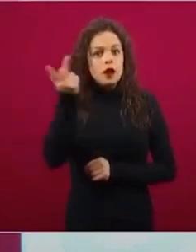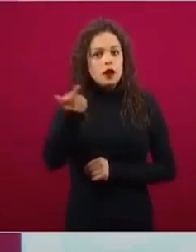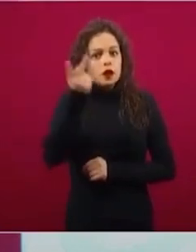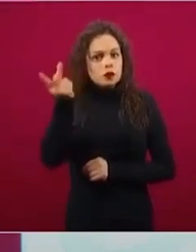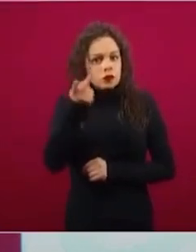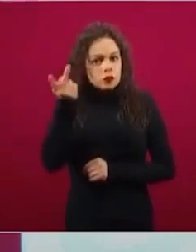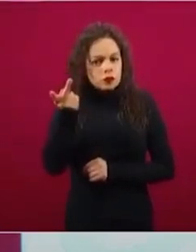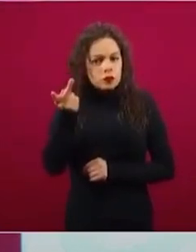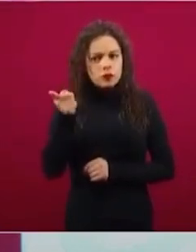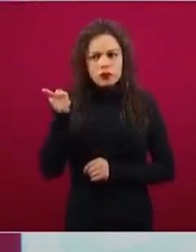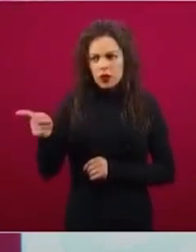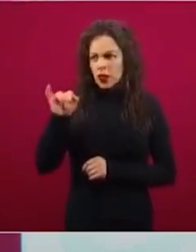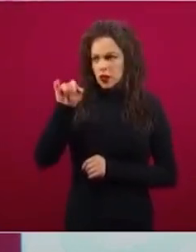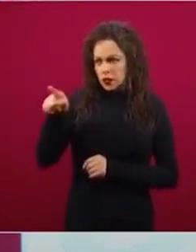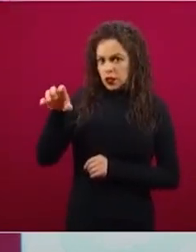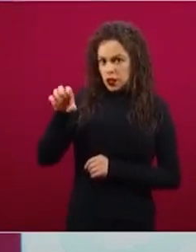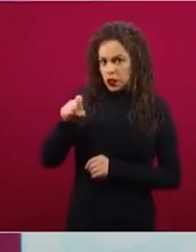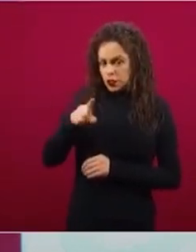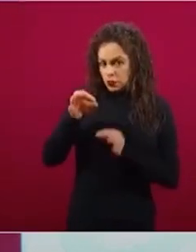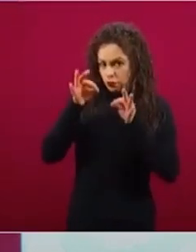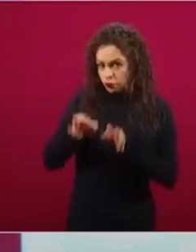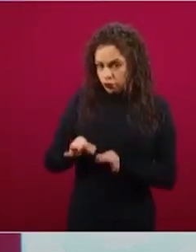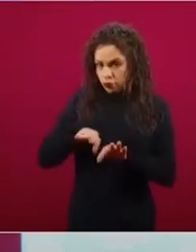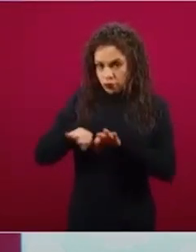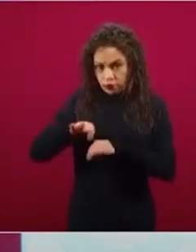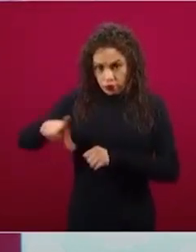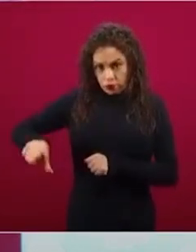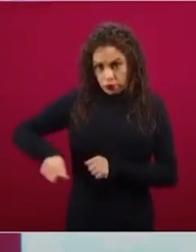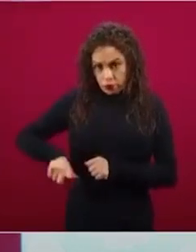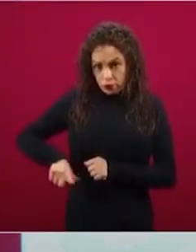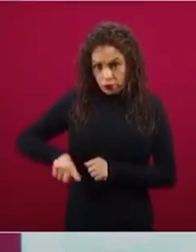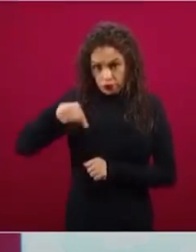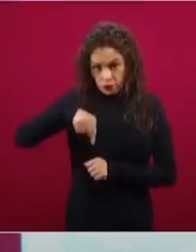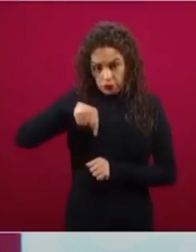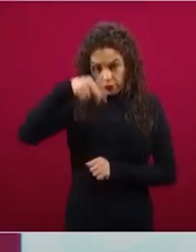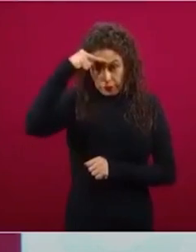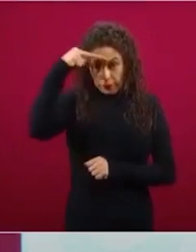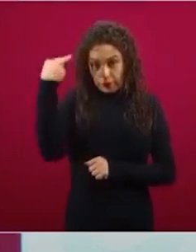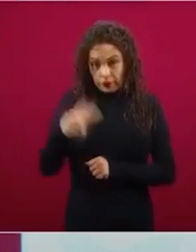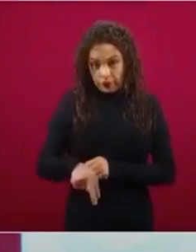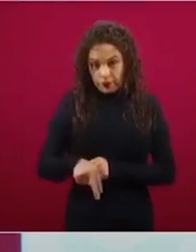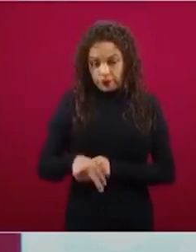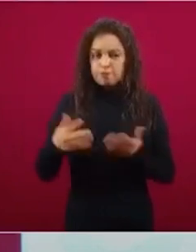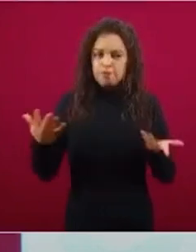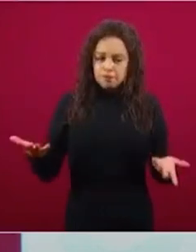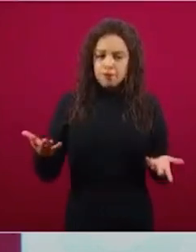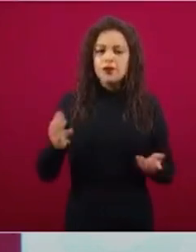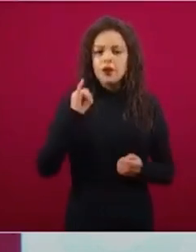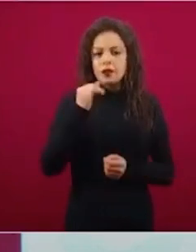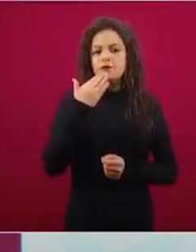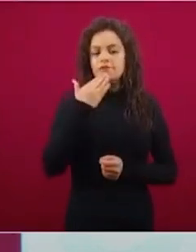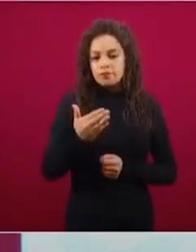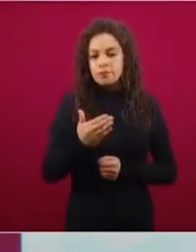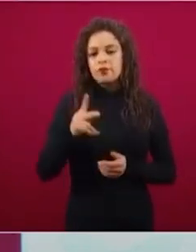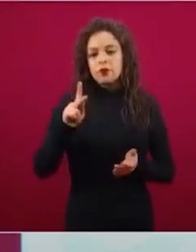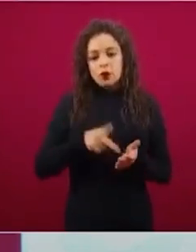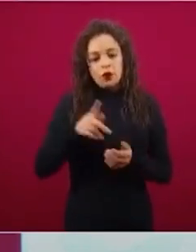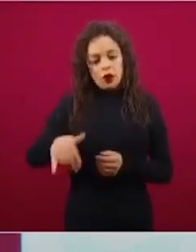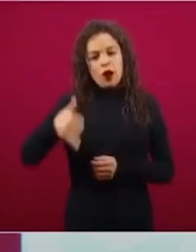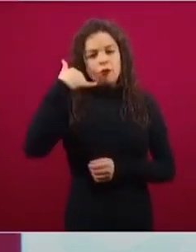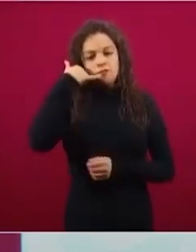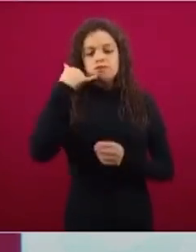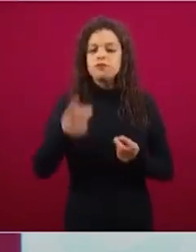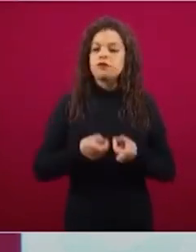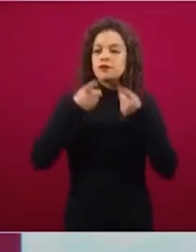que es una persona funcionaria del gobierno de México, vuelven a tomar la llamada y les entreguen por favor esa